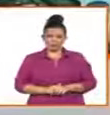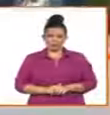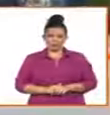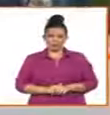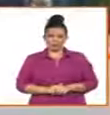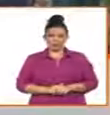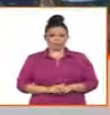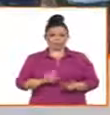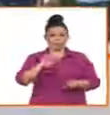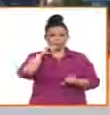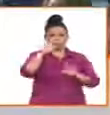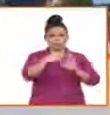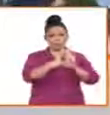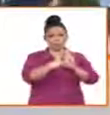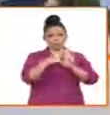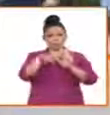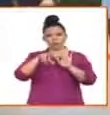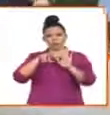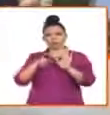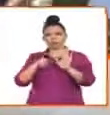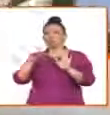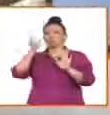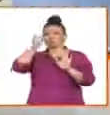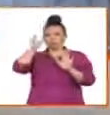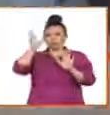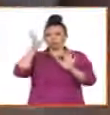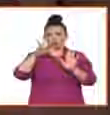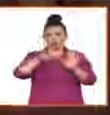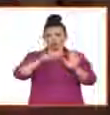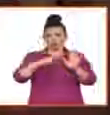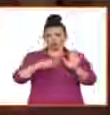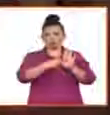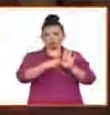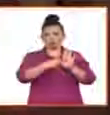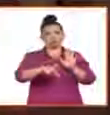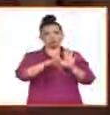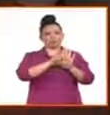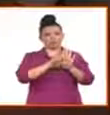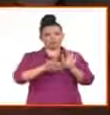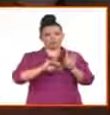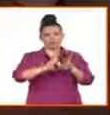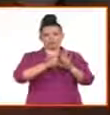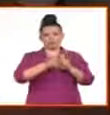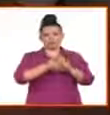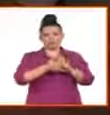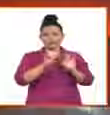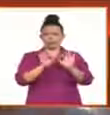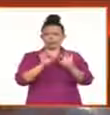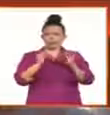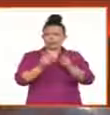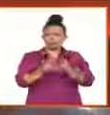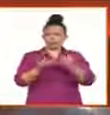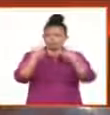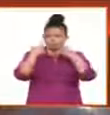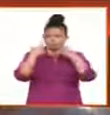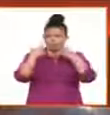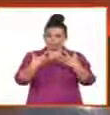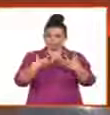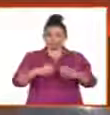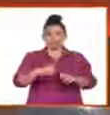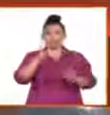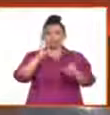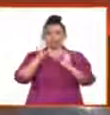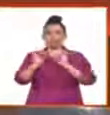elementos más novedosos, vamos a decir, en el Código. Que no es, a ver, es novedoso la protección jurídica de esta